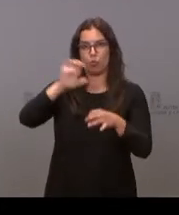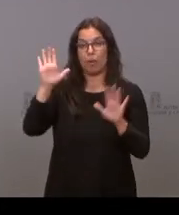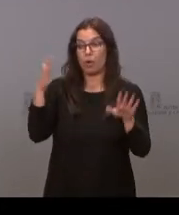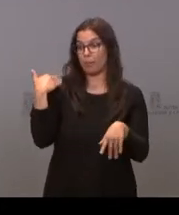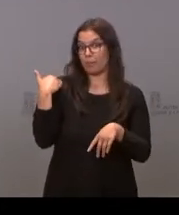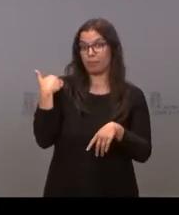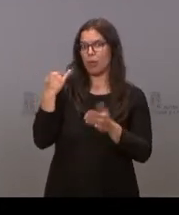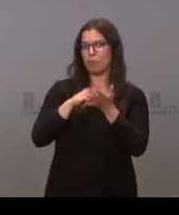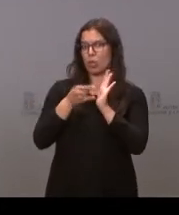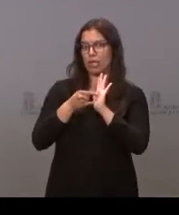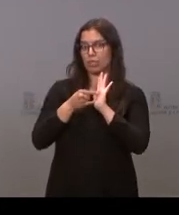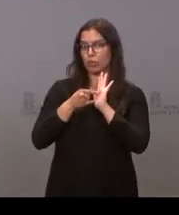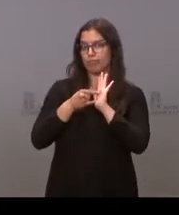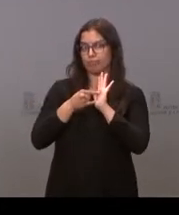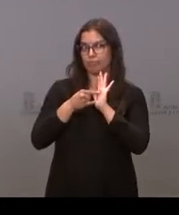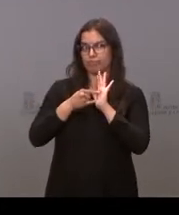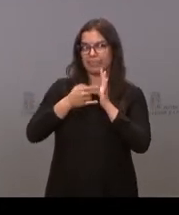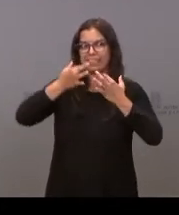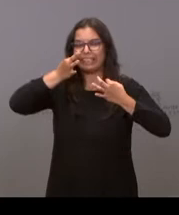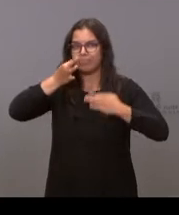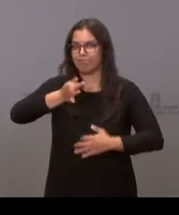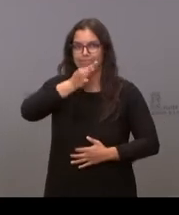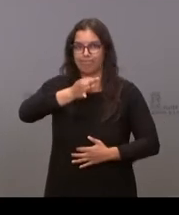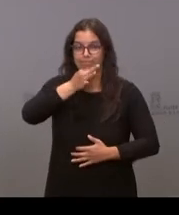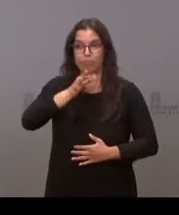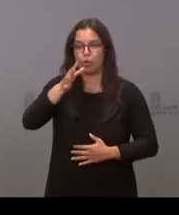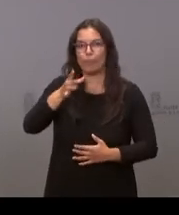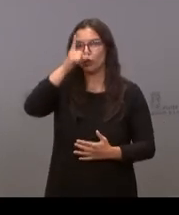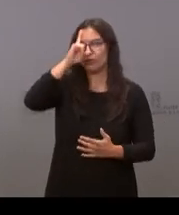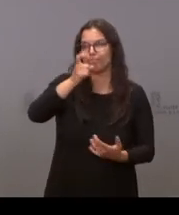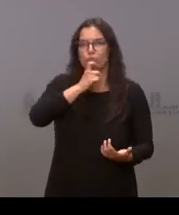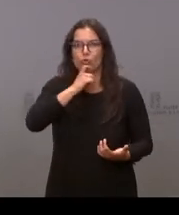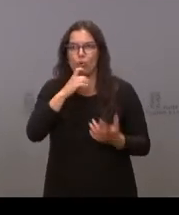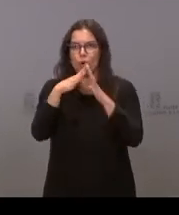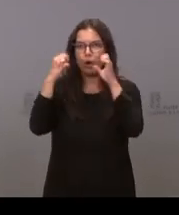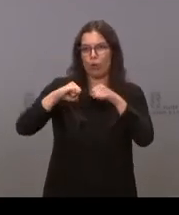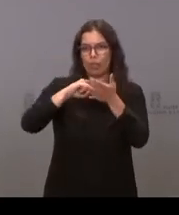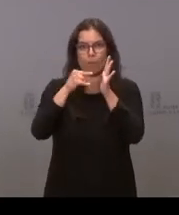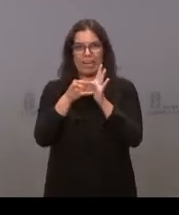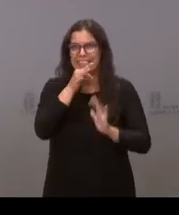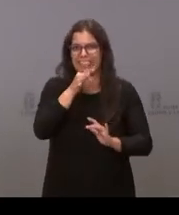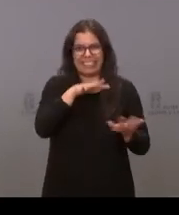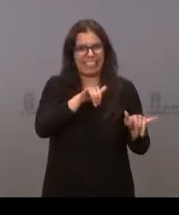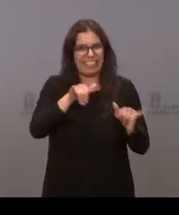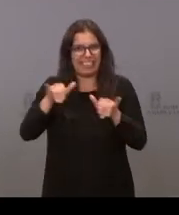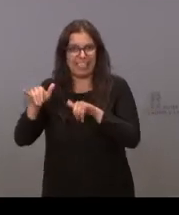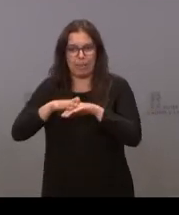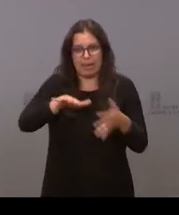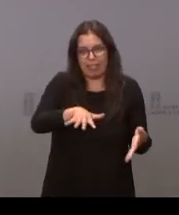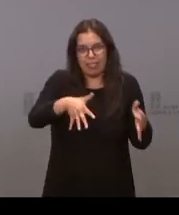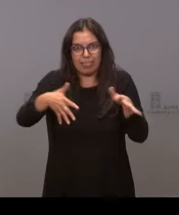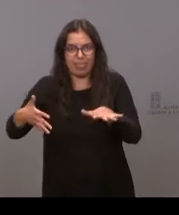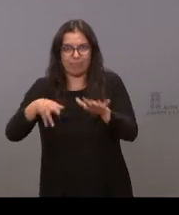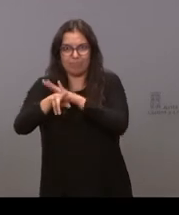solamente un proyecto, porque no existía aún ni el vehículo, ni los acuerdos, ni los planes que instrumentalizaran todos esos